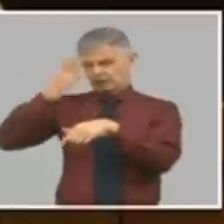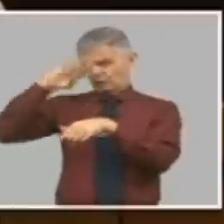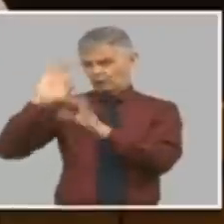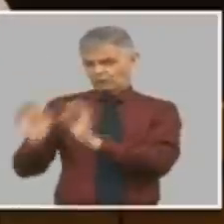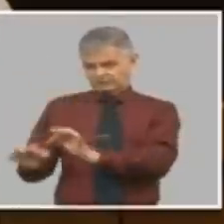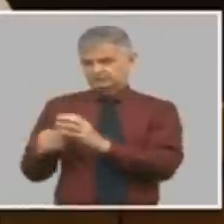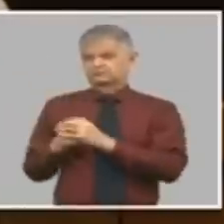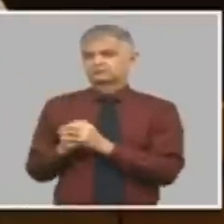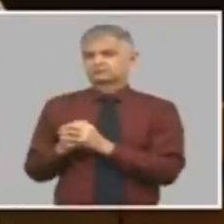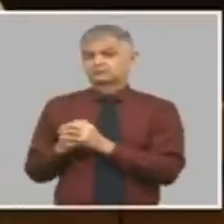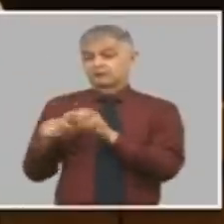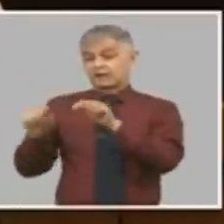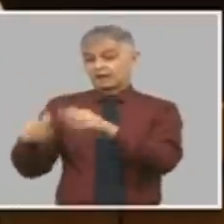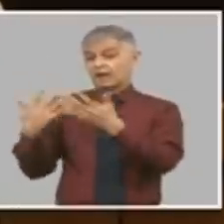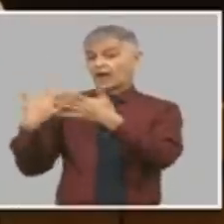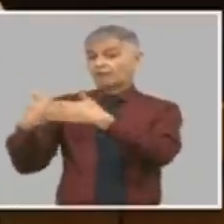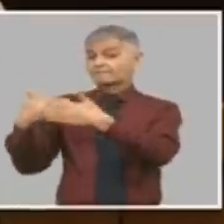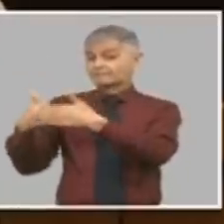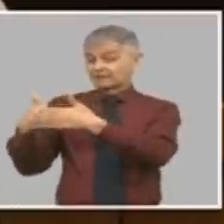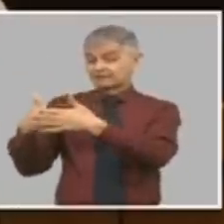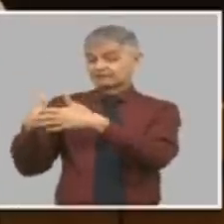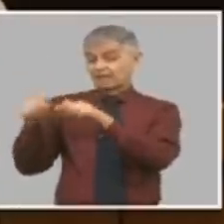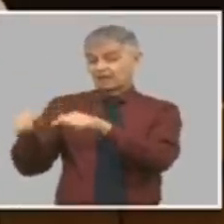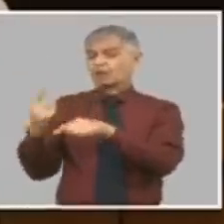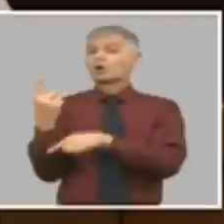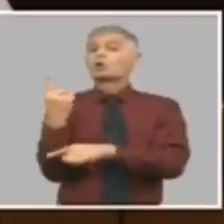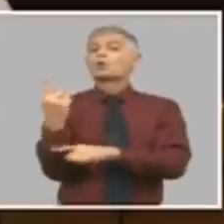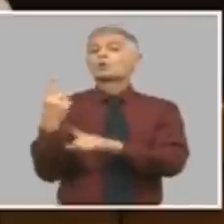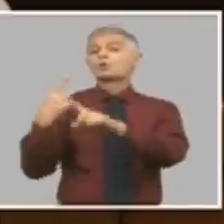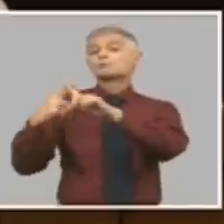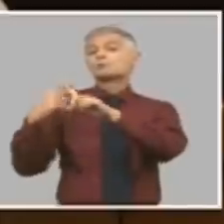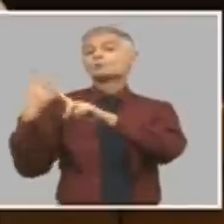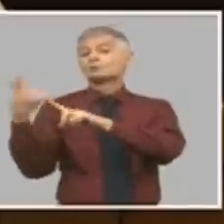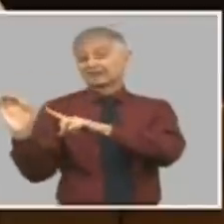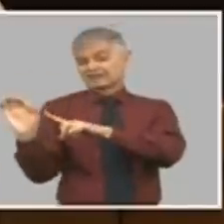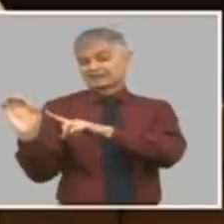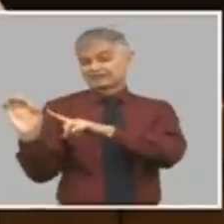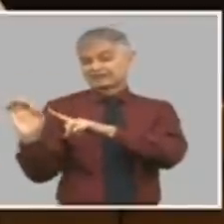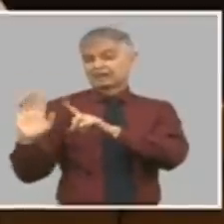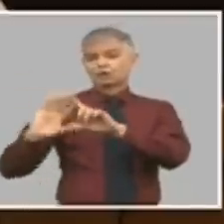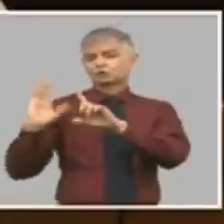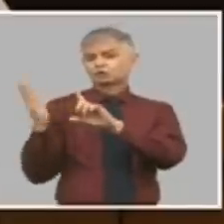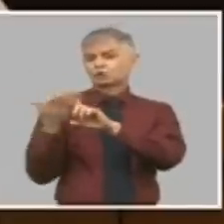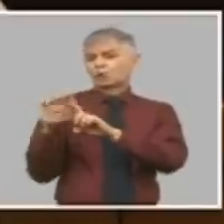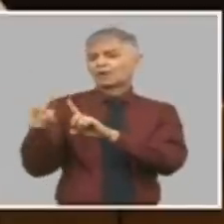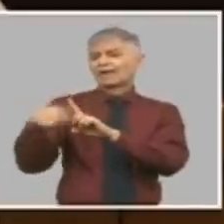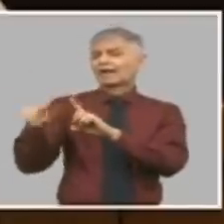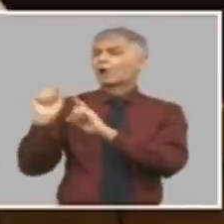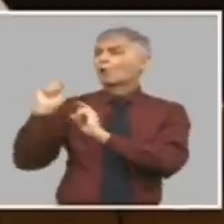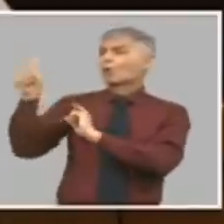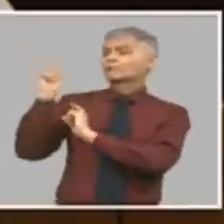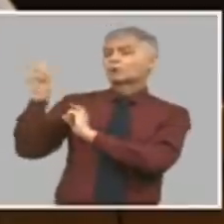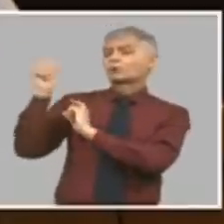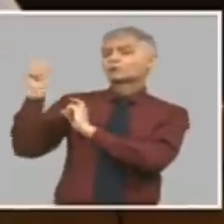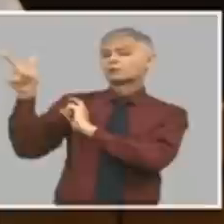esta empresa cuando vamos a un ambiente de uno por veinte todas las importaciones le cuestan veinte